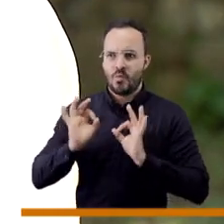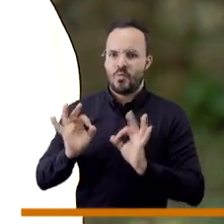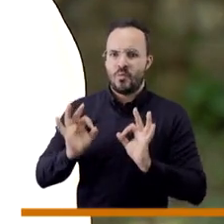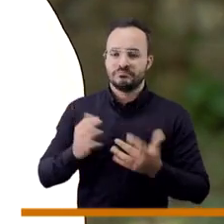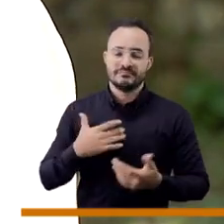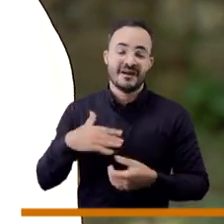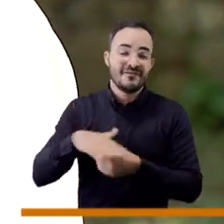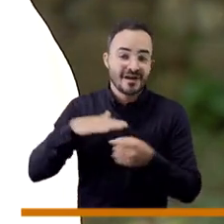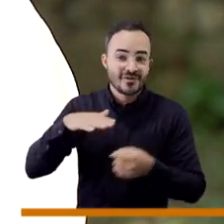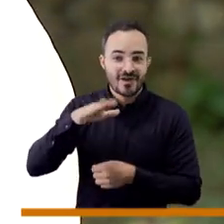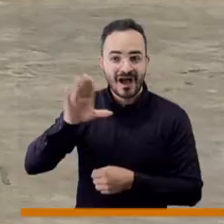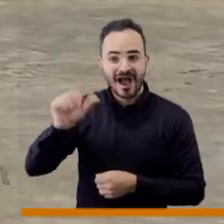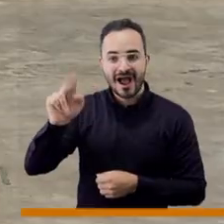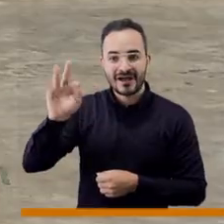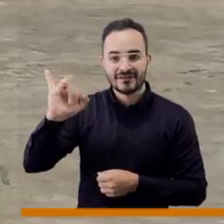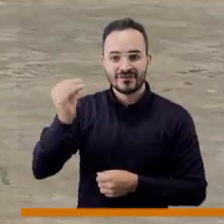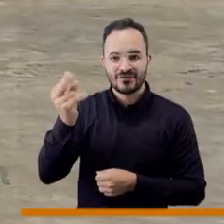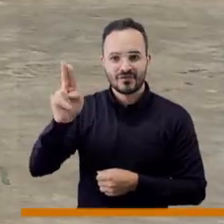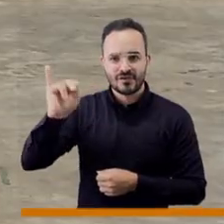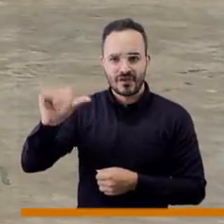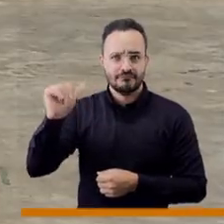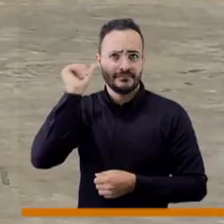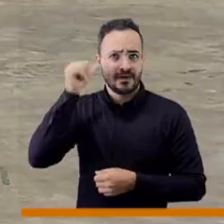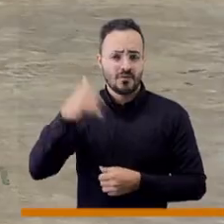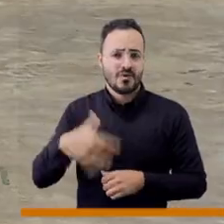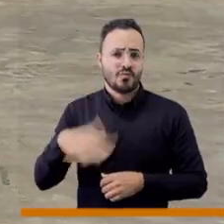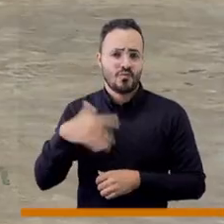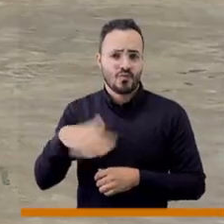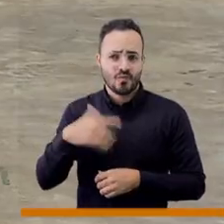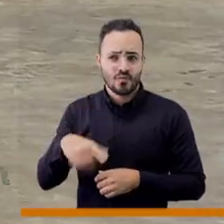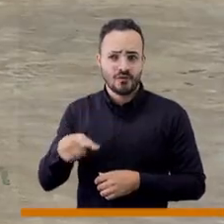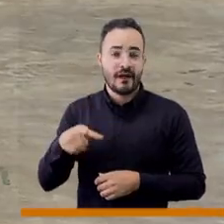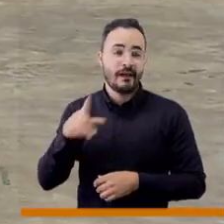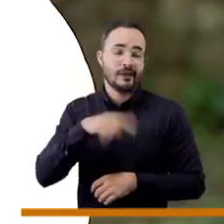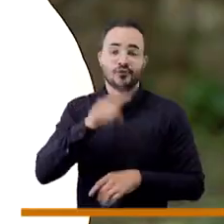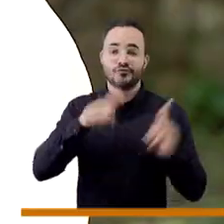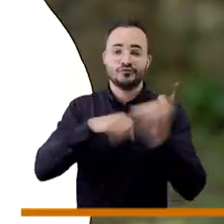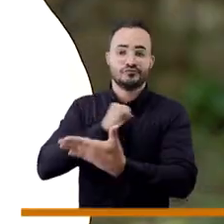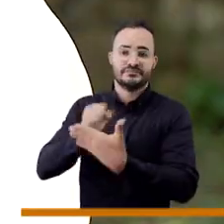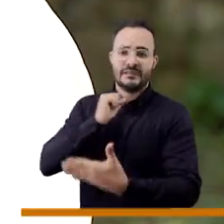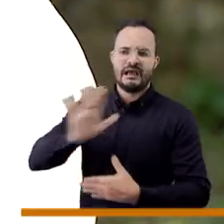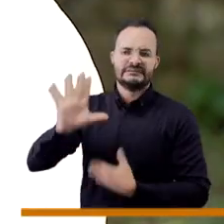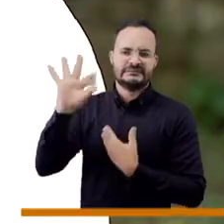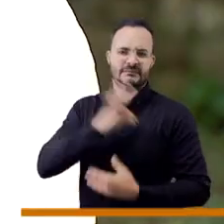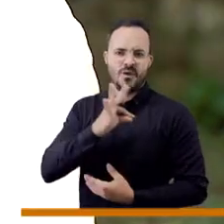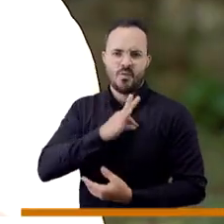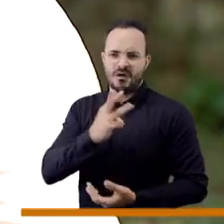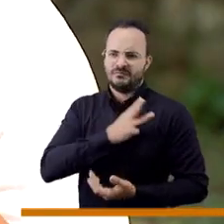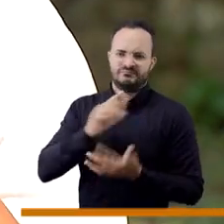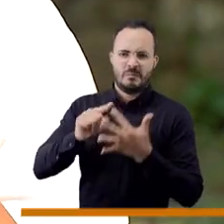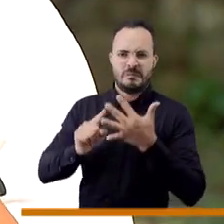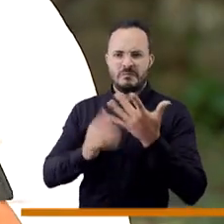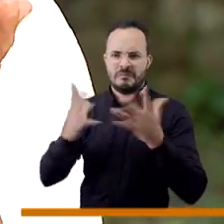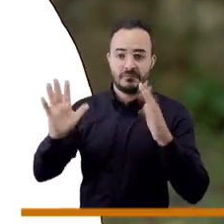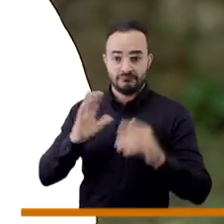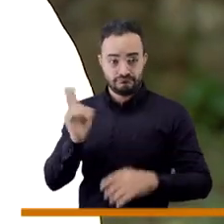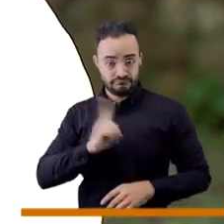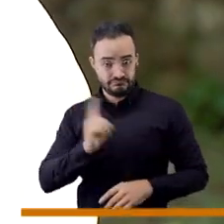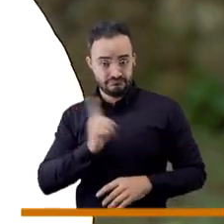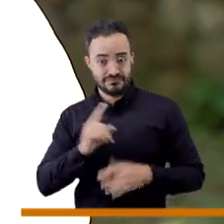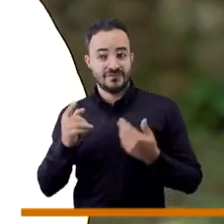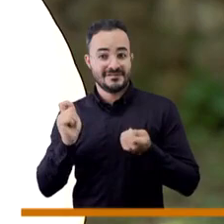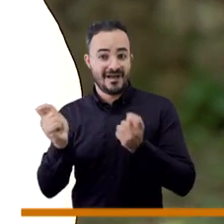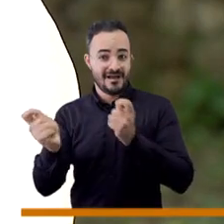todo el mundo señala de que el barrio de la marihuana y que se yo, no, hay unos barrios llenos de empresas, de gente empoderado,